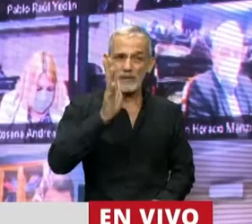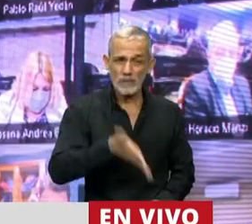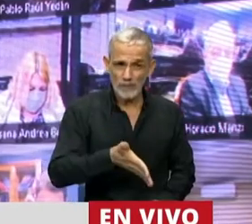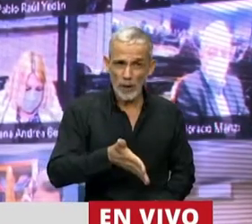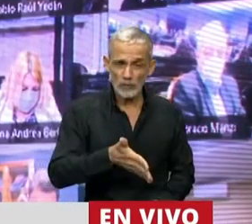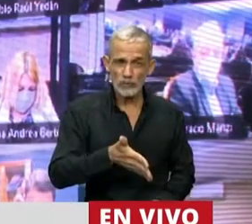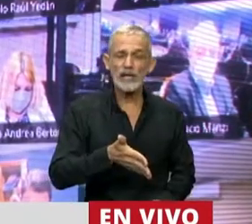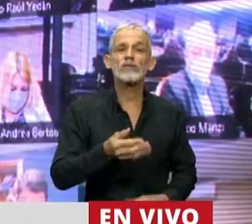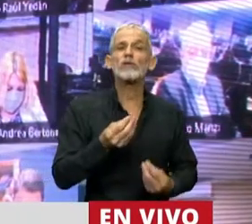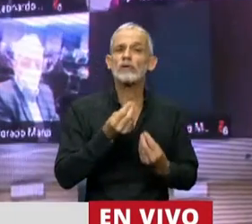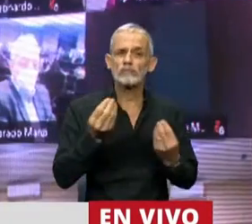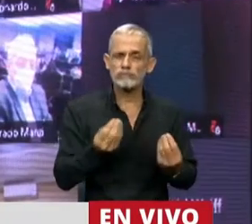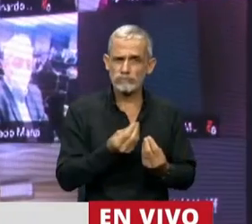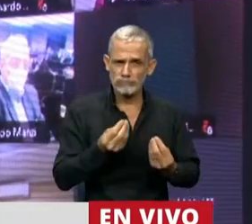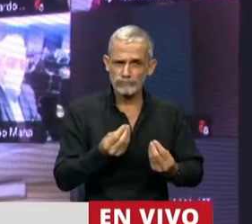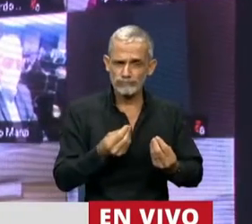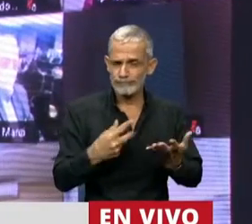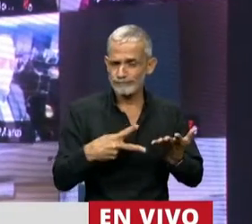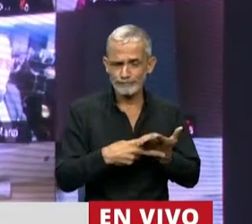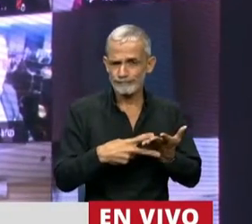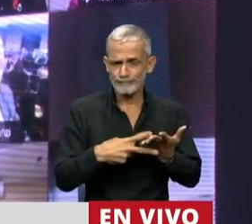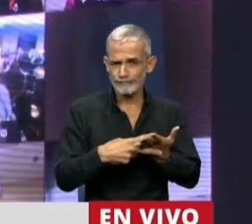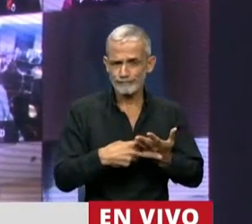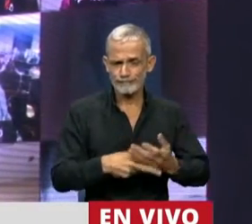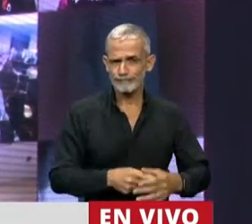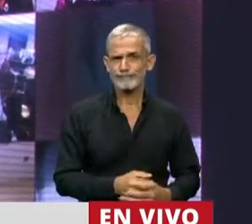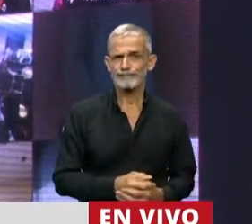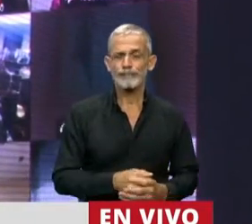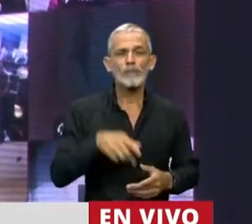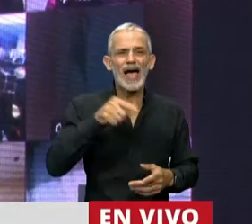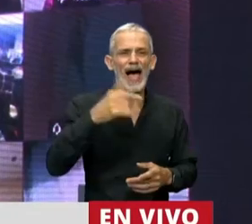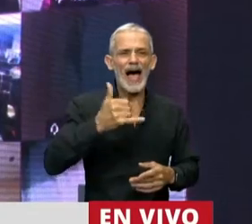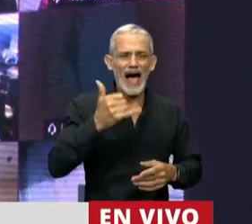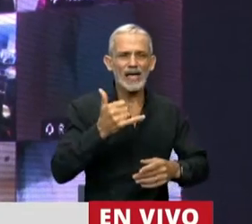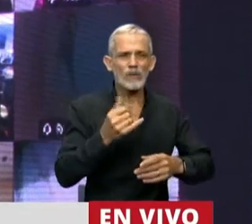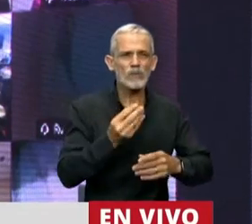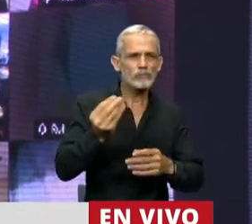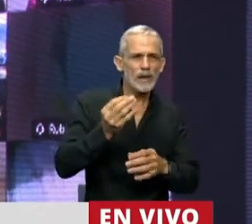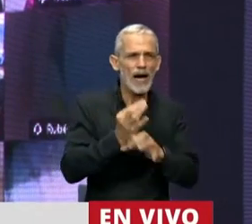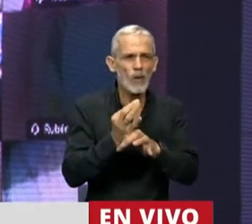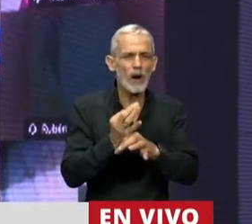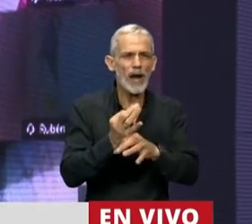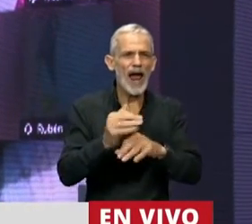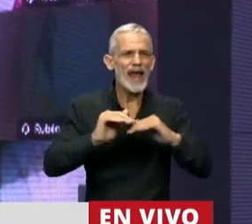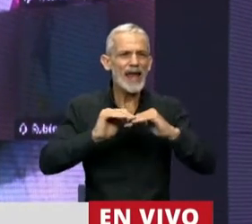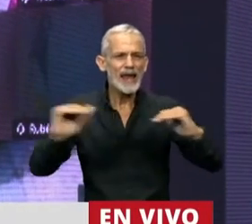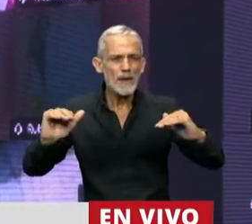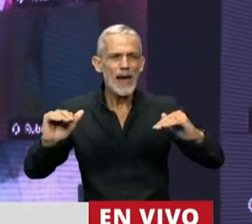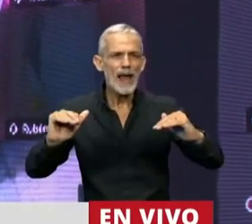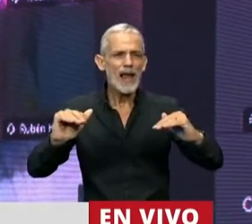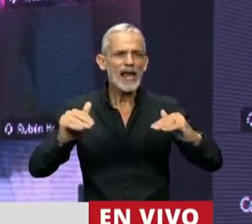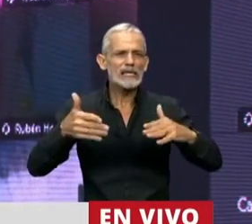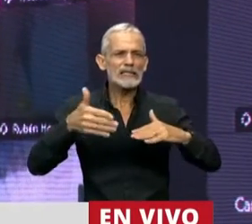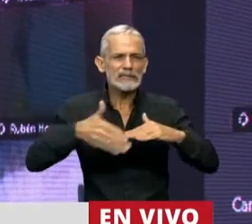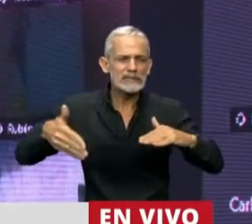con un desempeño muy